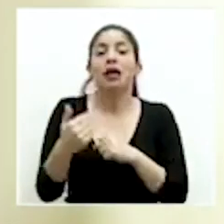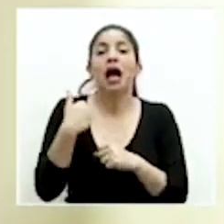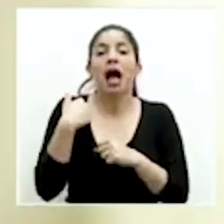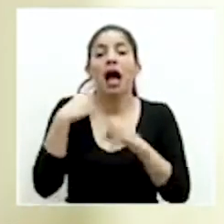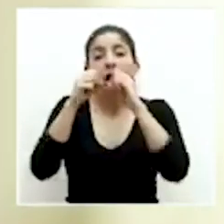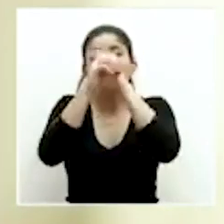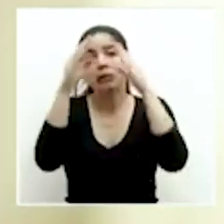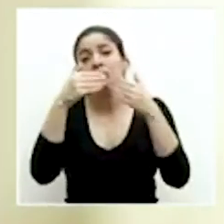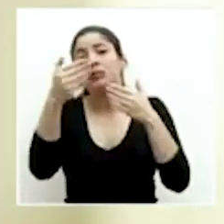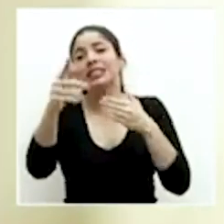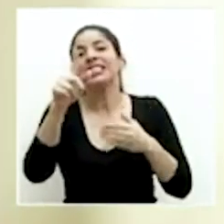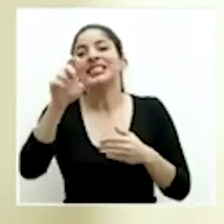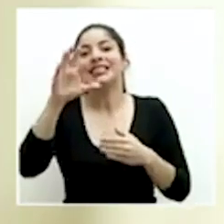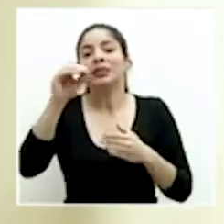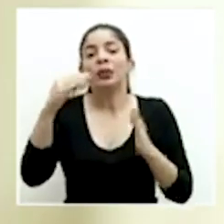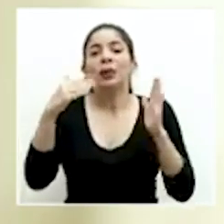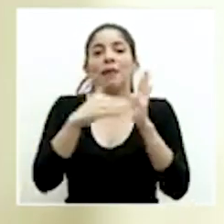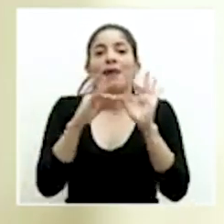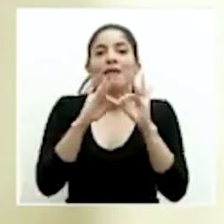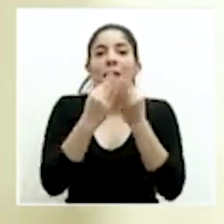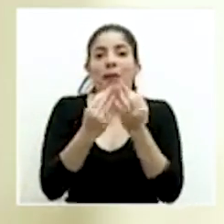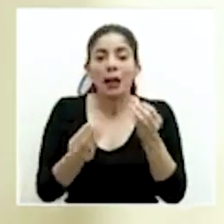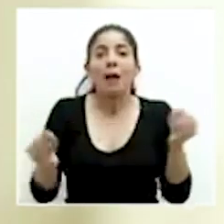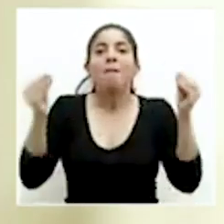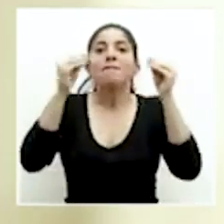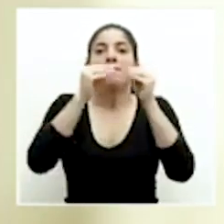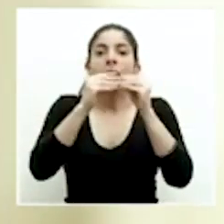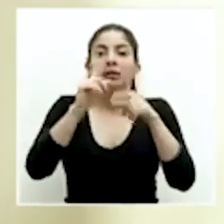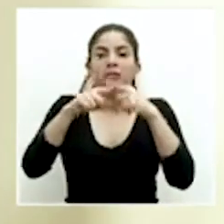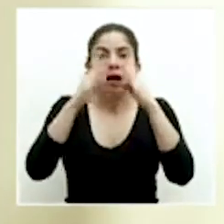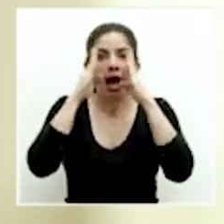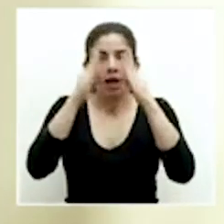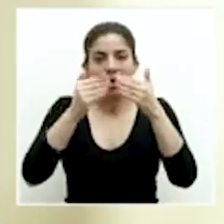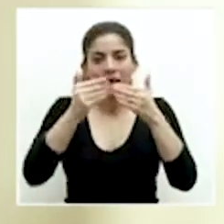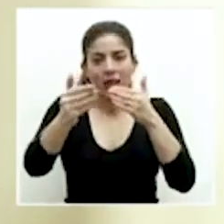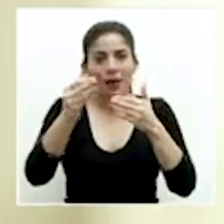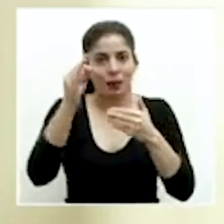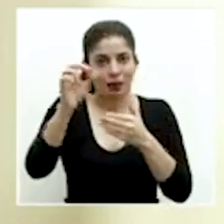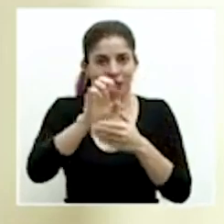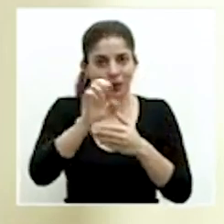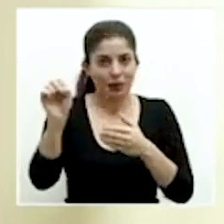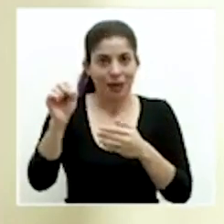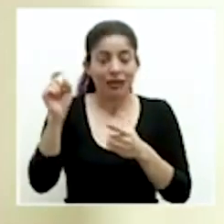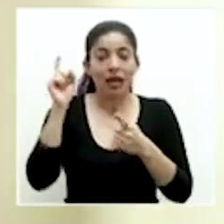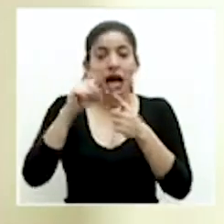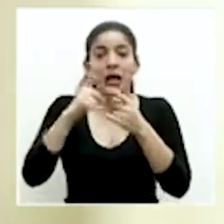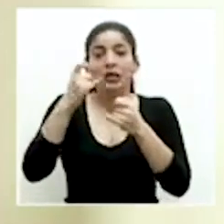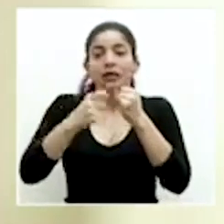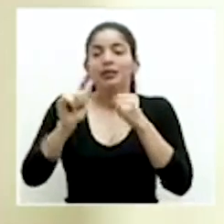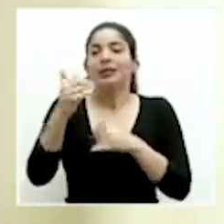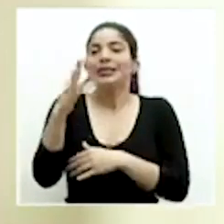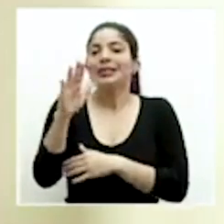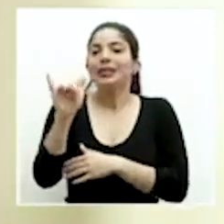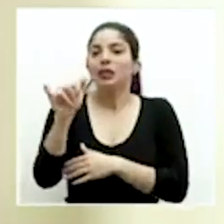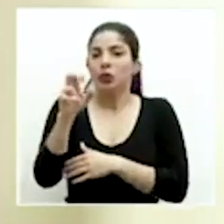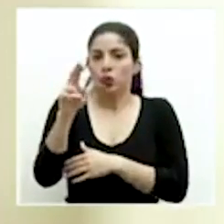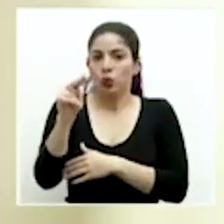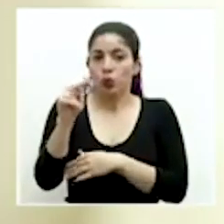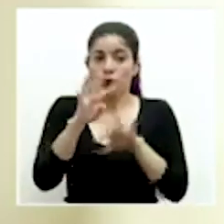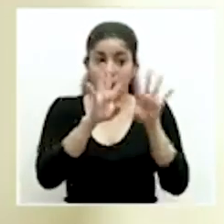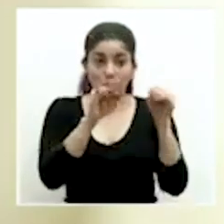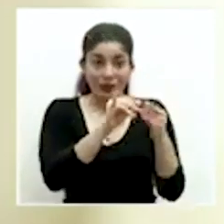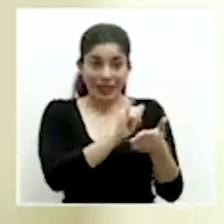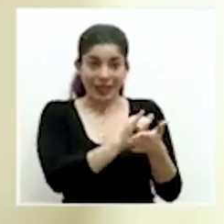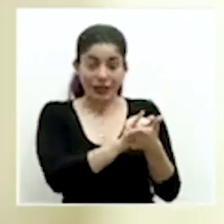proyección de 150 mil familias más que se atenderán en el próximo mes hasta el día 15 de junio. A esto